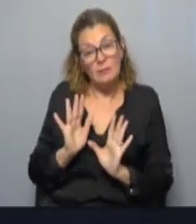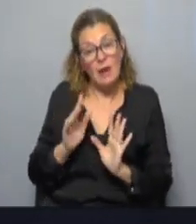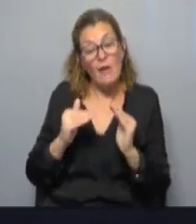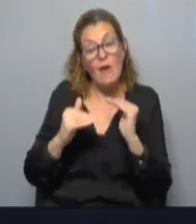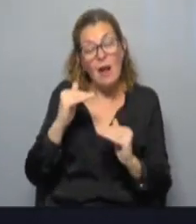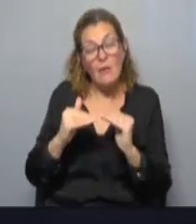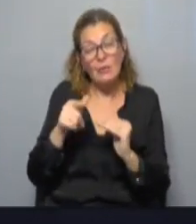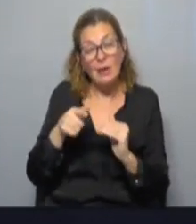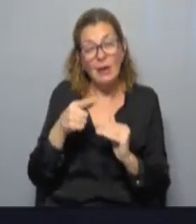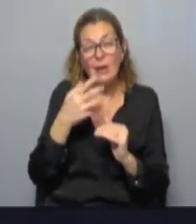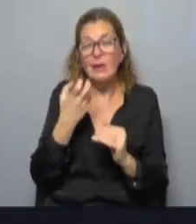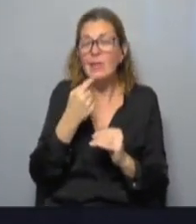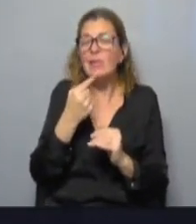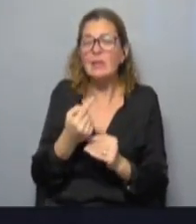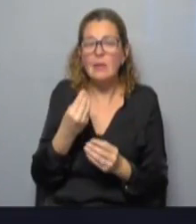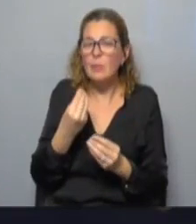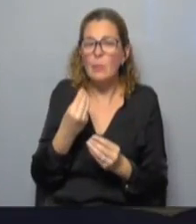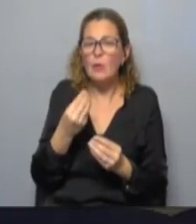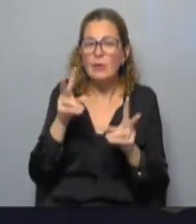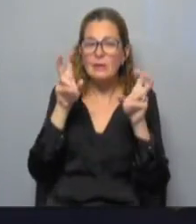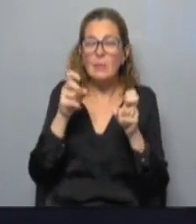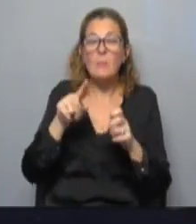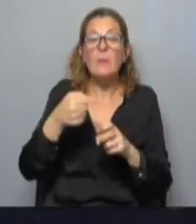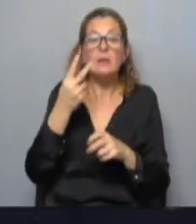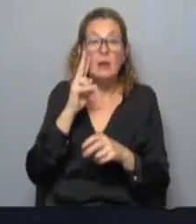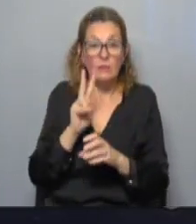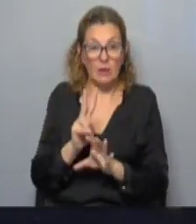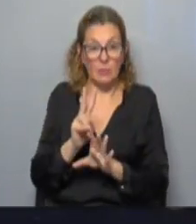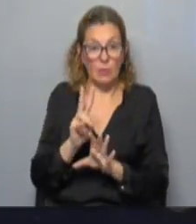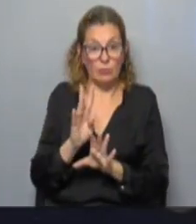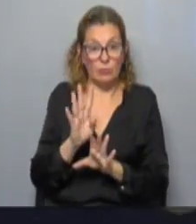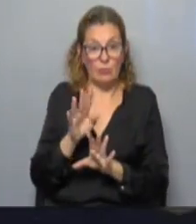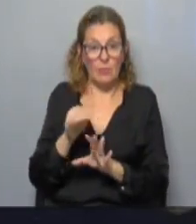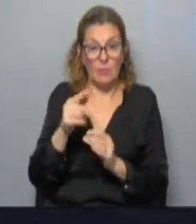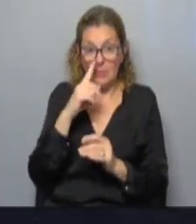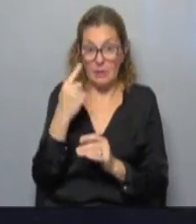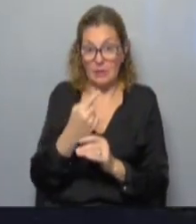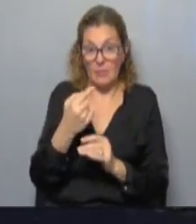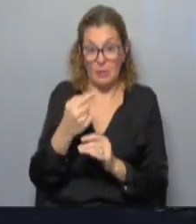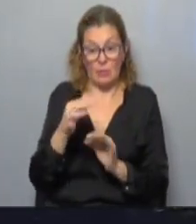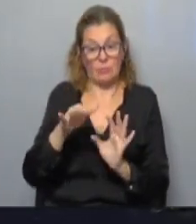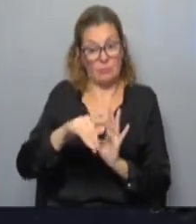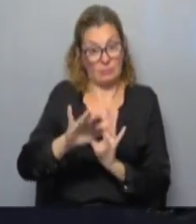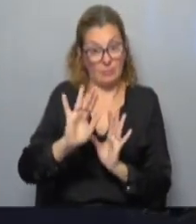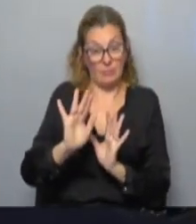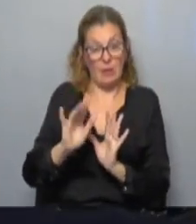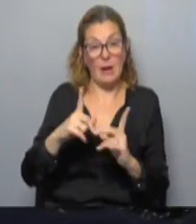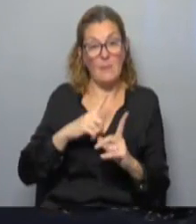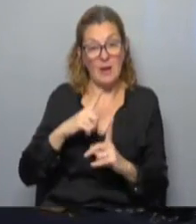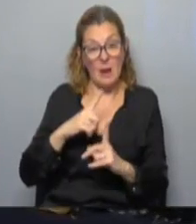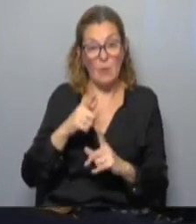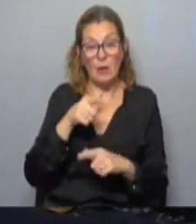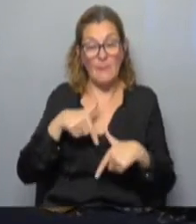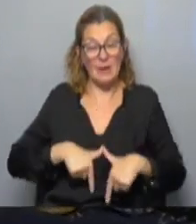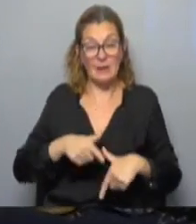evaluando eso? ¿Acá hacen referencia puntualmente? Bueno, mañana veremos. Bueno, nosotros no vamos a ir más rápido que la música. Esperamos que Heber